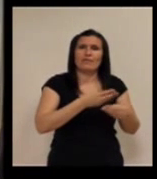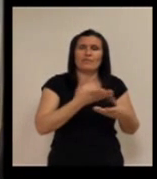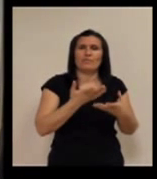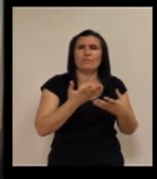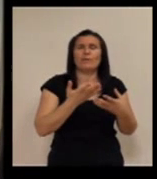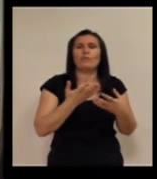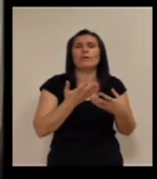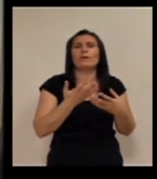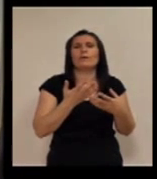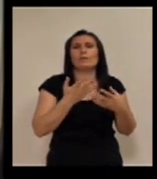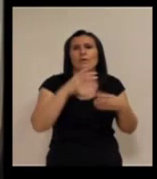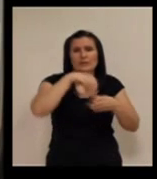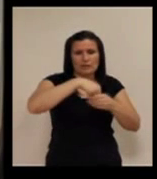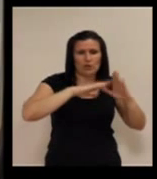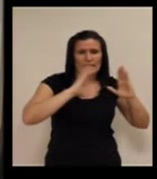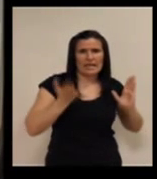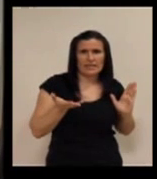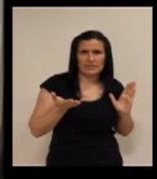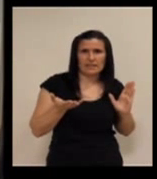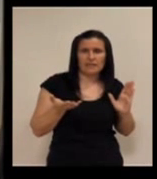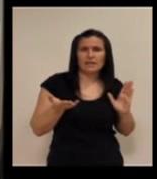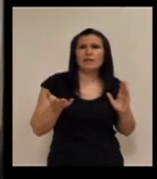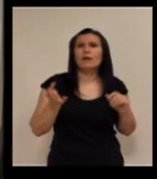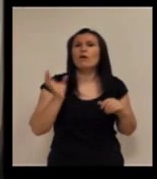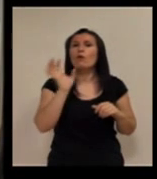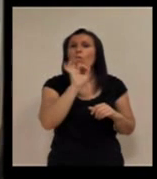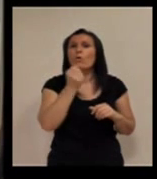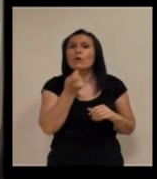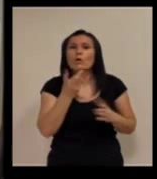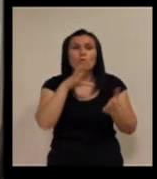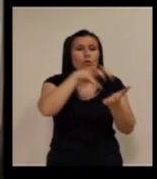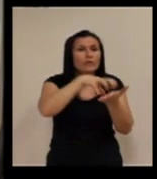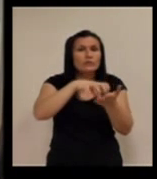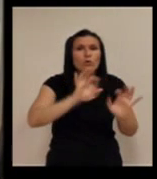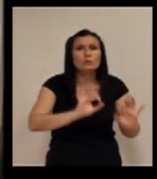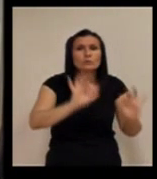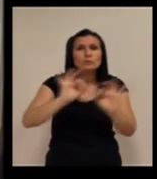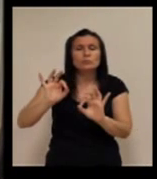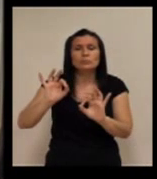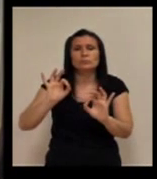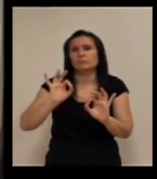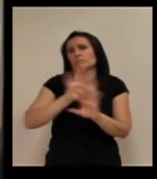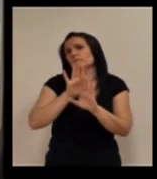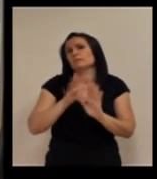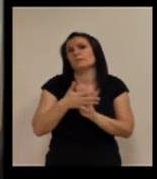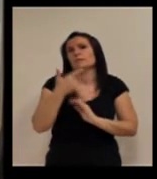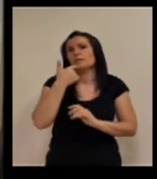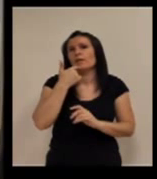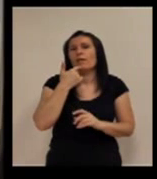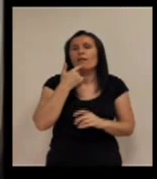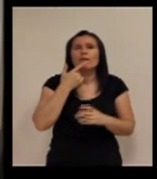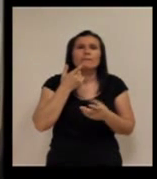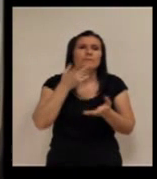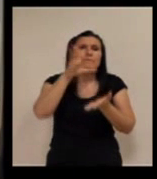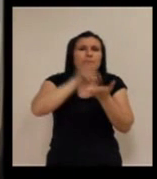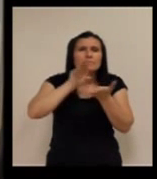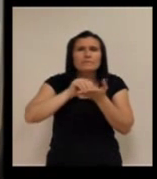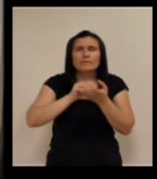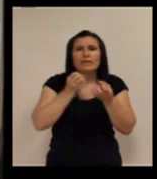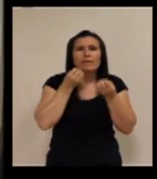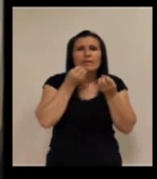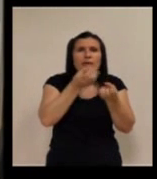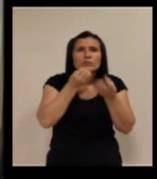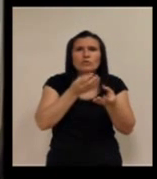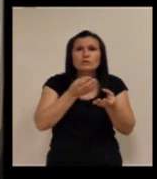casa o en ciertos centros. En fin, de alguna manera, recolectar los datos de